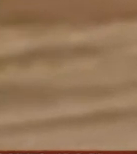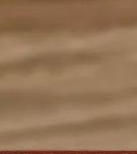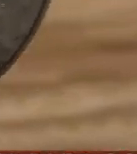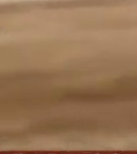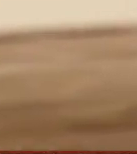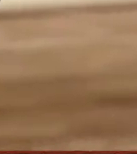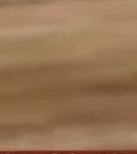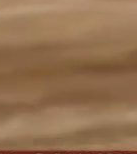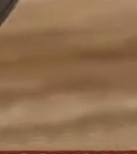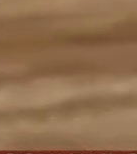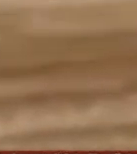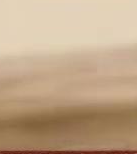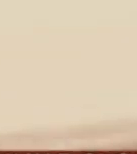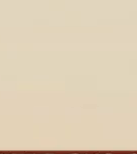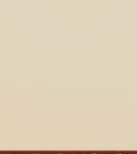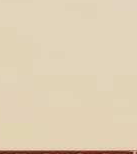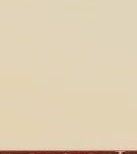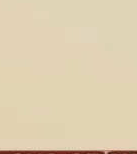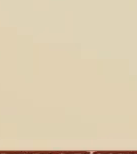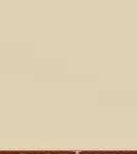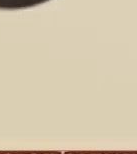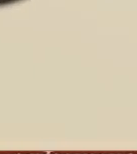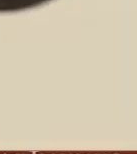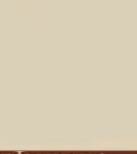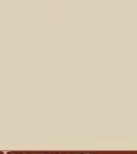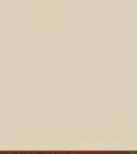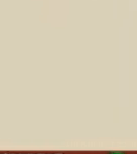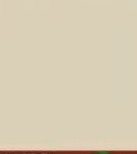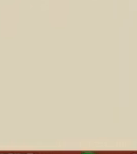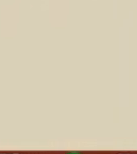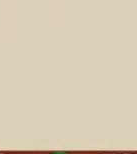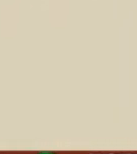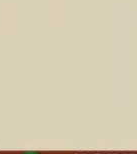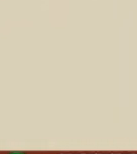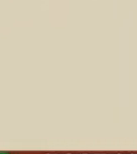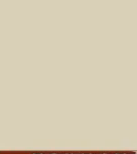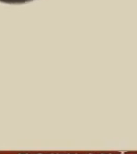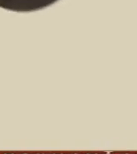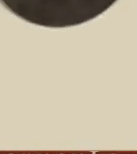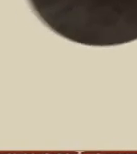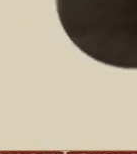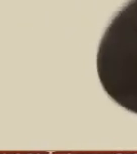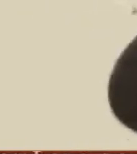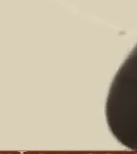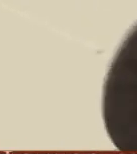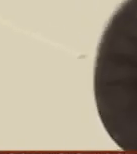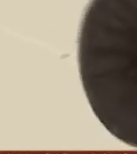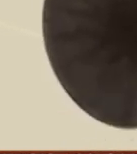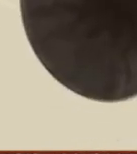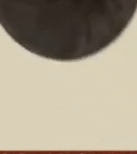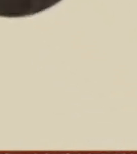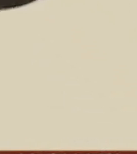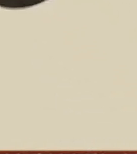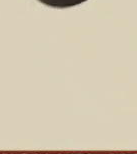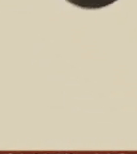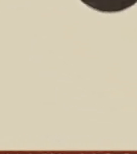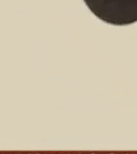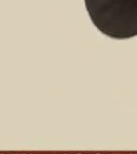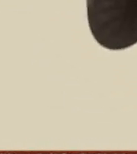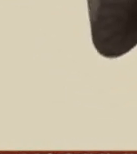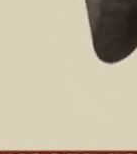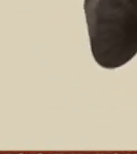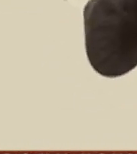internacional llegue a su fin otro suceso importante en materia del espacio es todo lo que ocurrió con la sonda